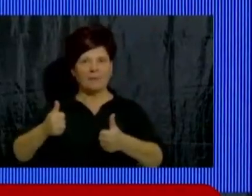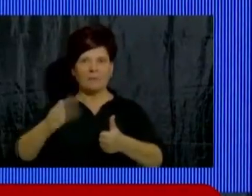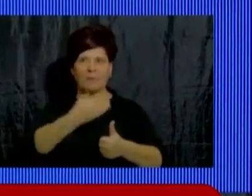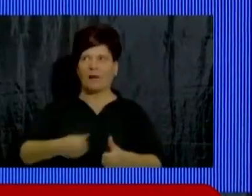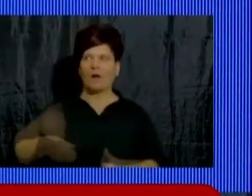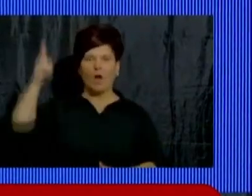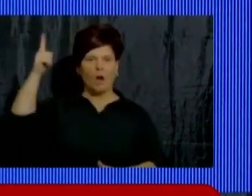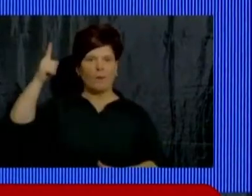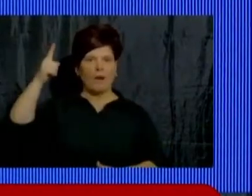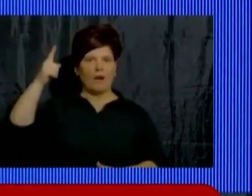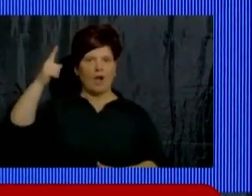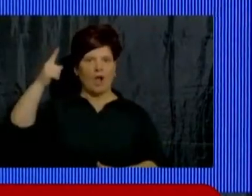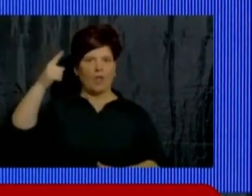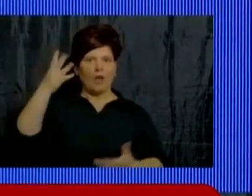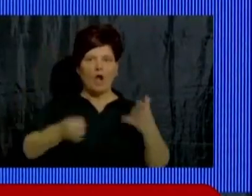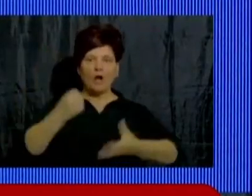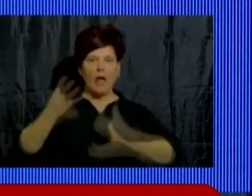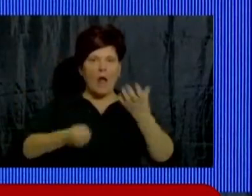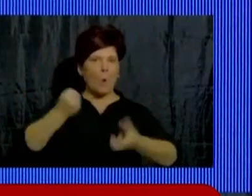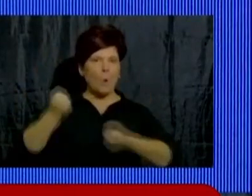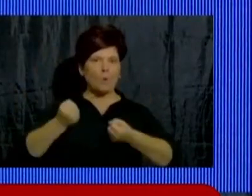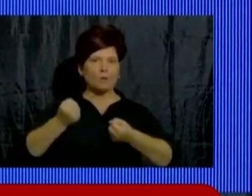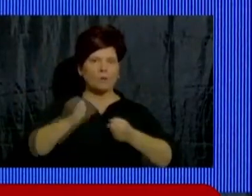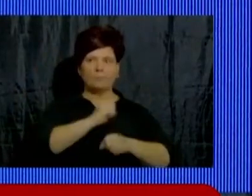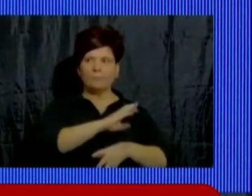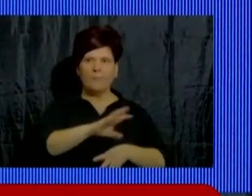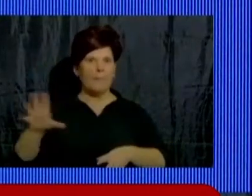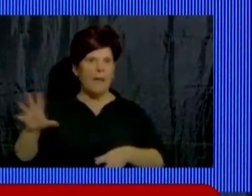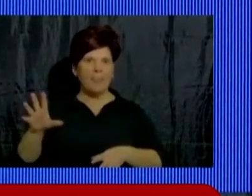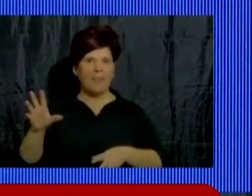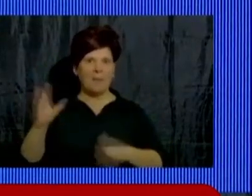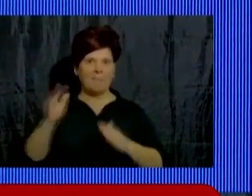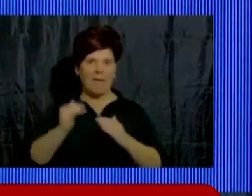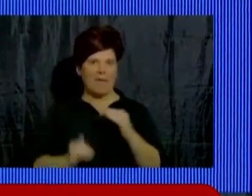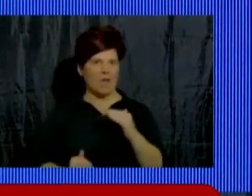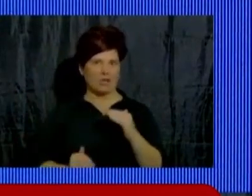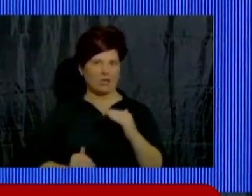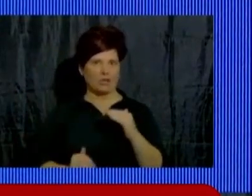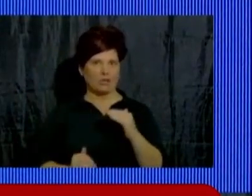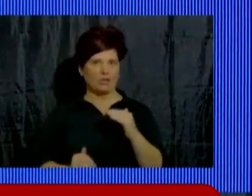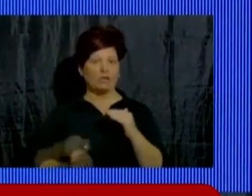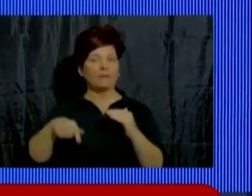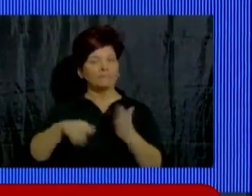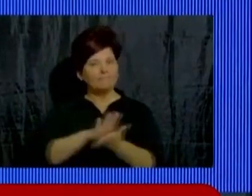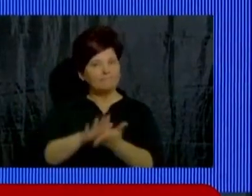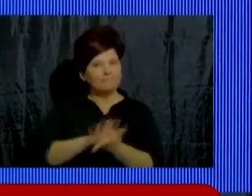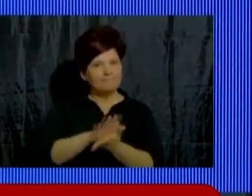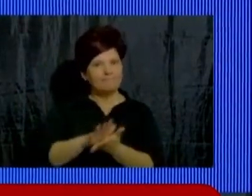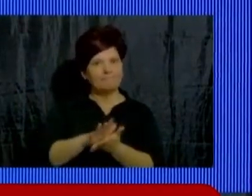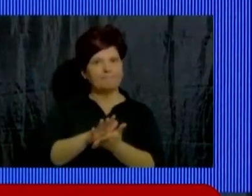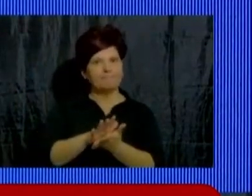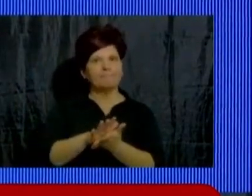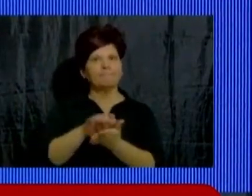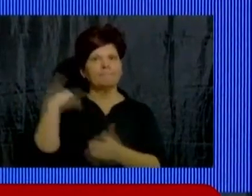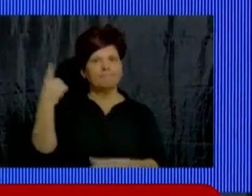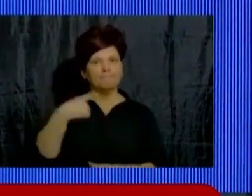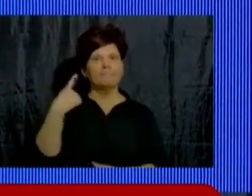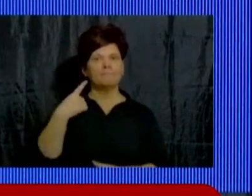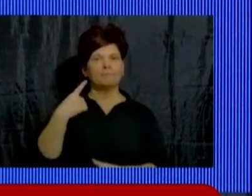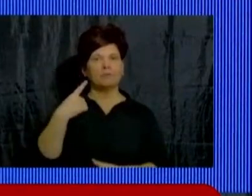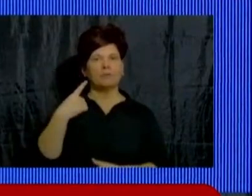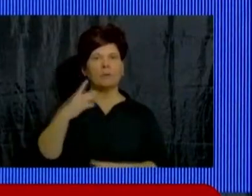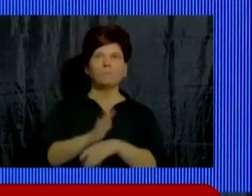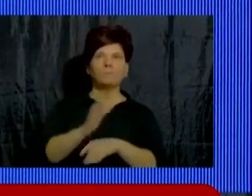Nacional de los recursos que le corresponden a las provincias y a los municipios. Esta situación para nosotros es un